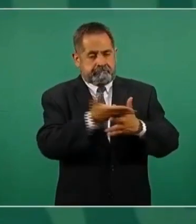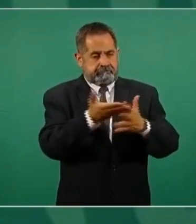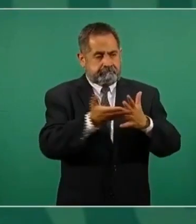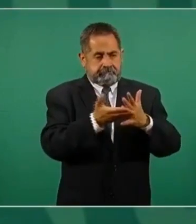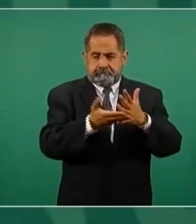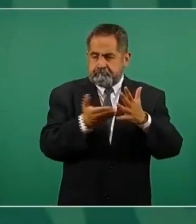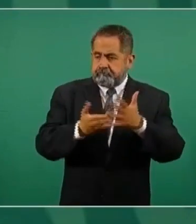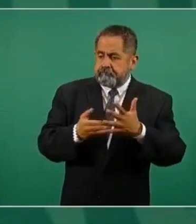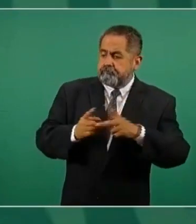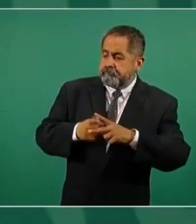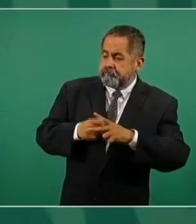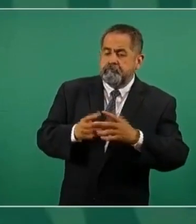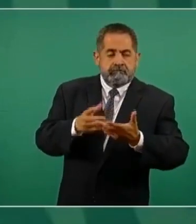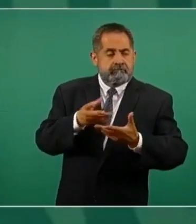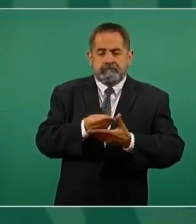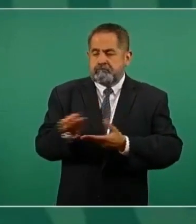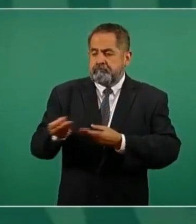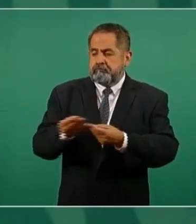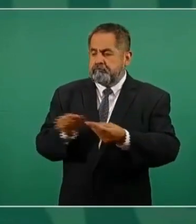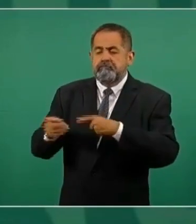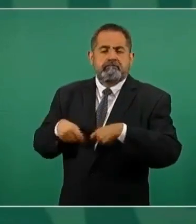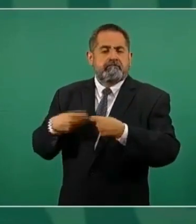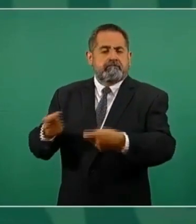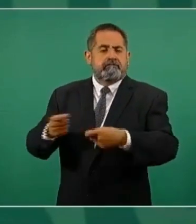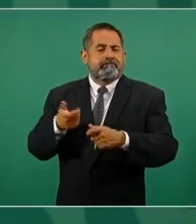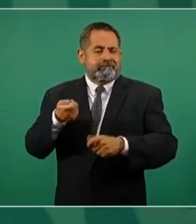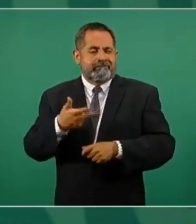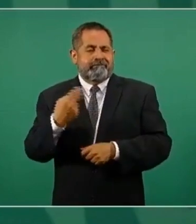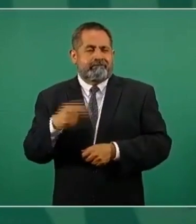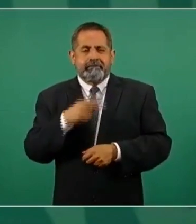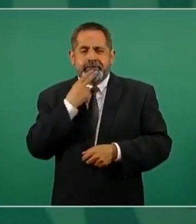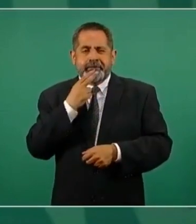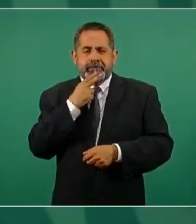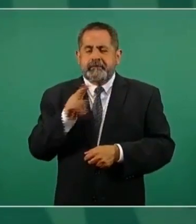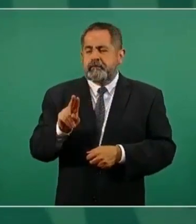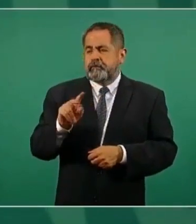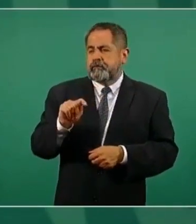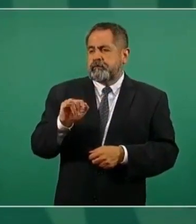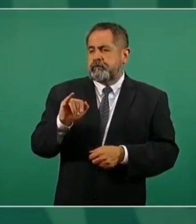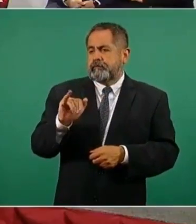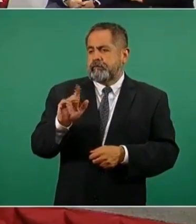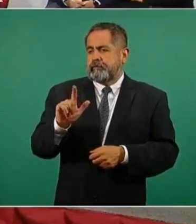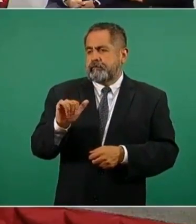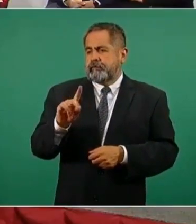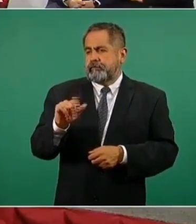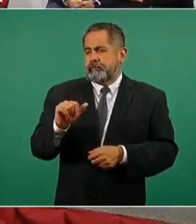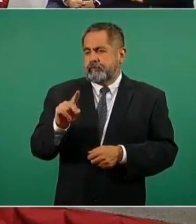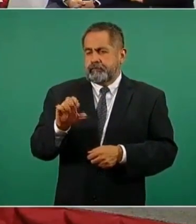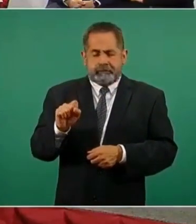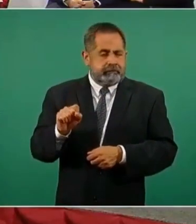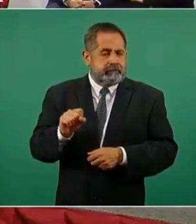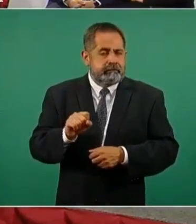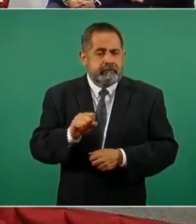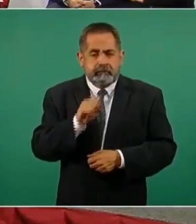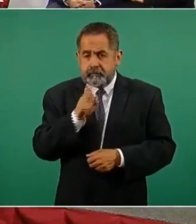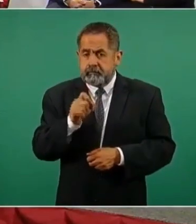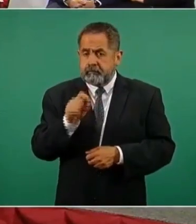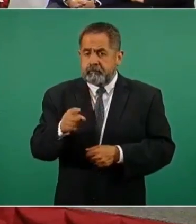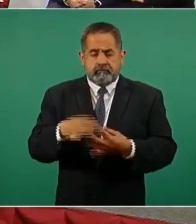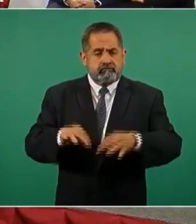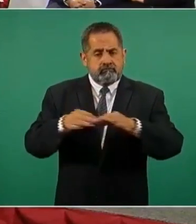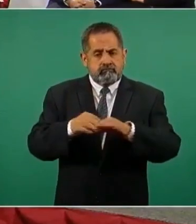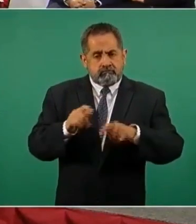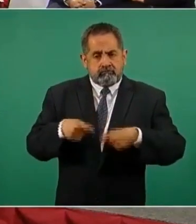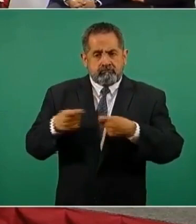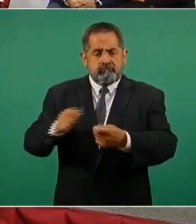Nosotros estamos totalmente de acuerdo con esto. Creo que es una figura que ordena una de las grandes prestaciones que